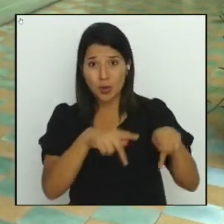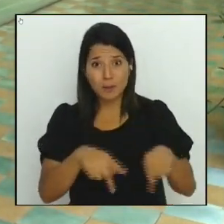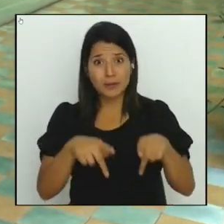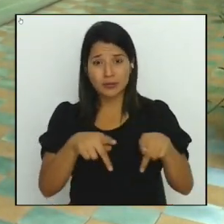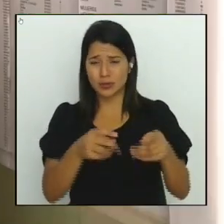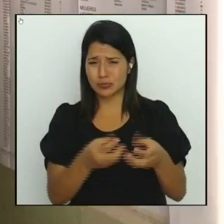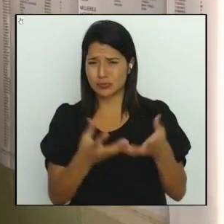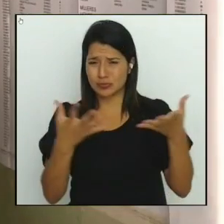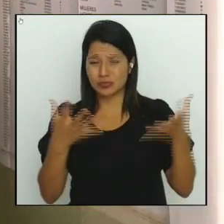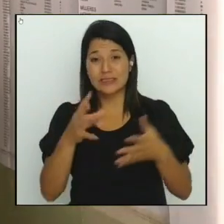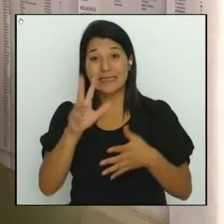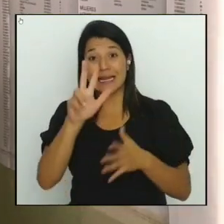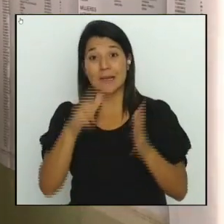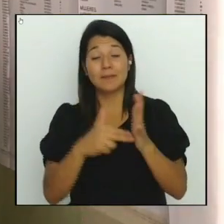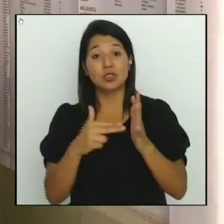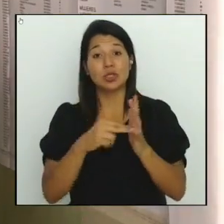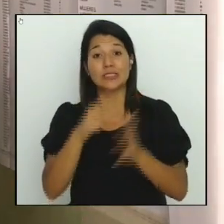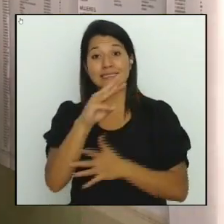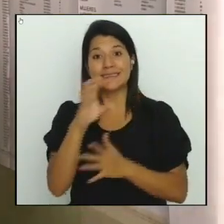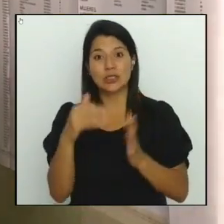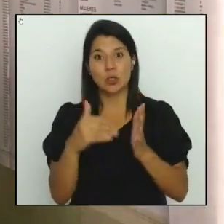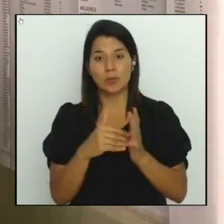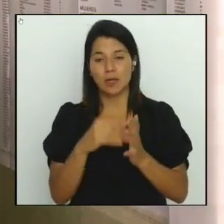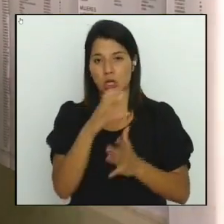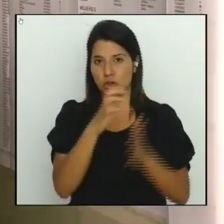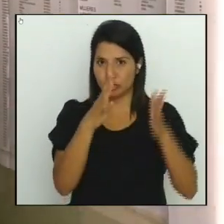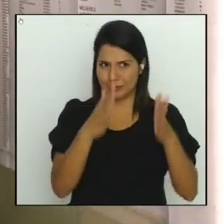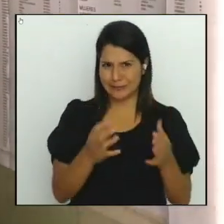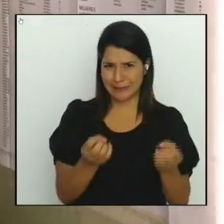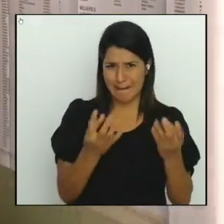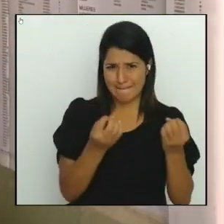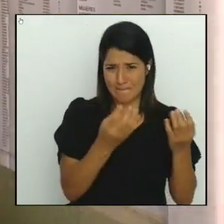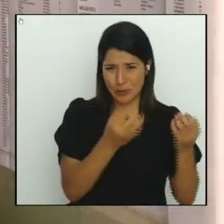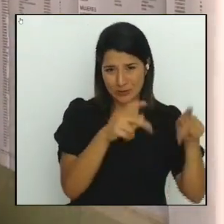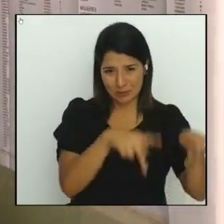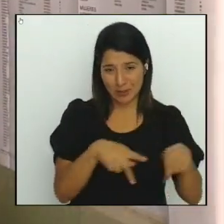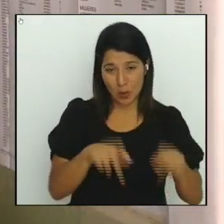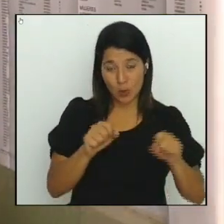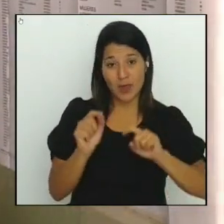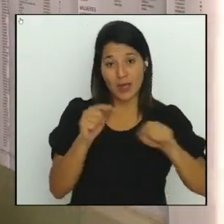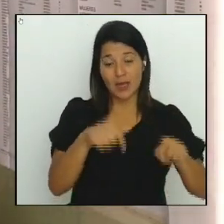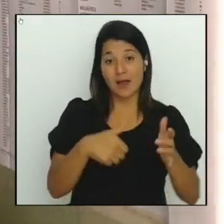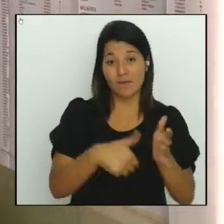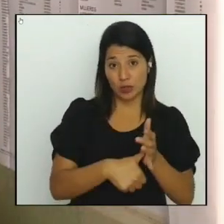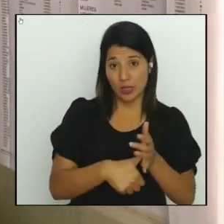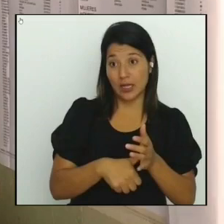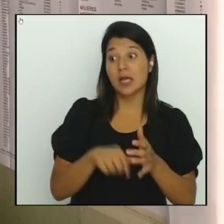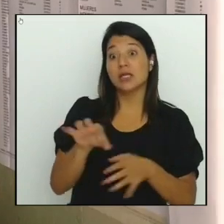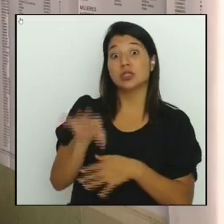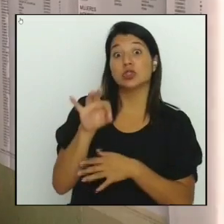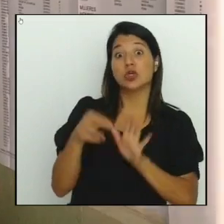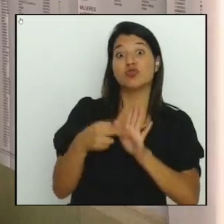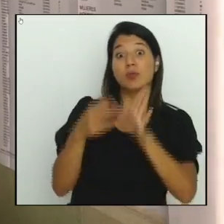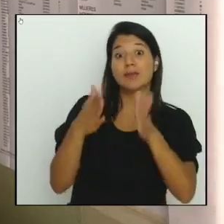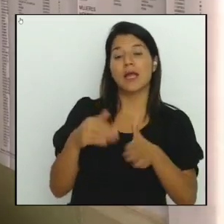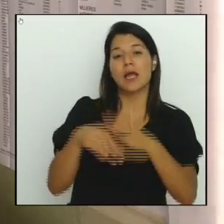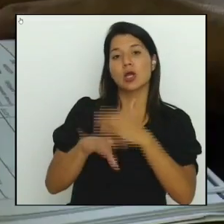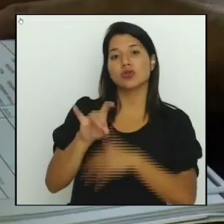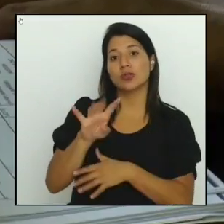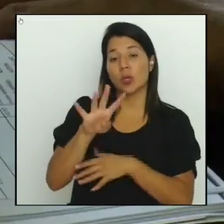costarricenses, escogiendo representantes en 84 cantones. Nunca hemos tenido tantos, porque tenemos dos nuevos,